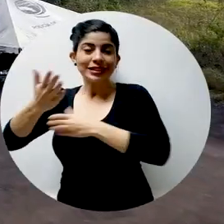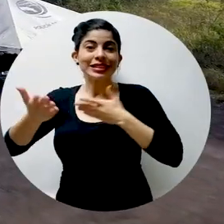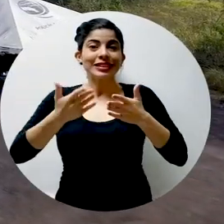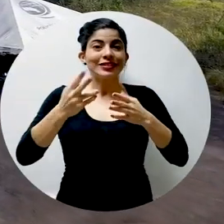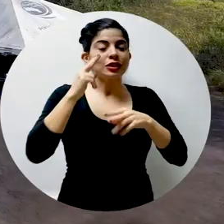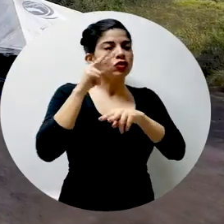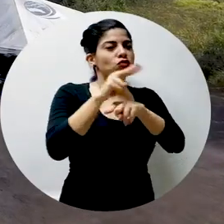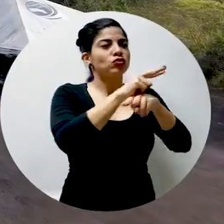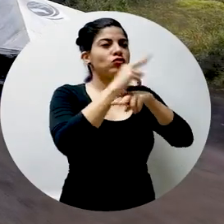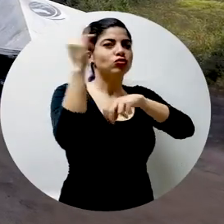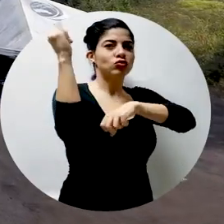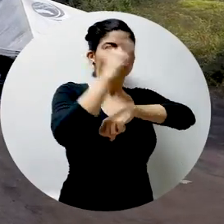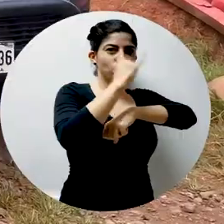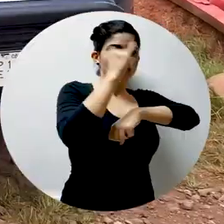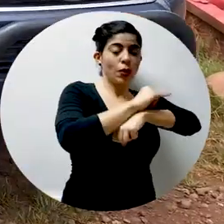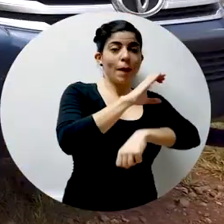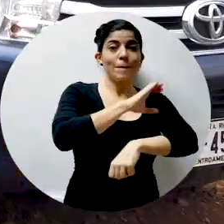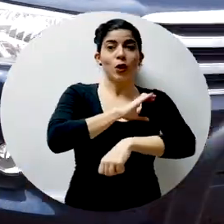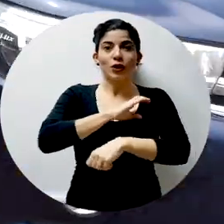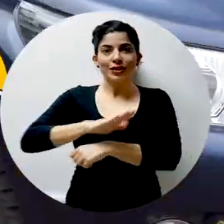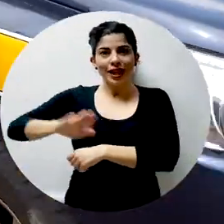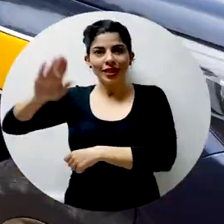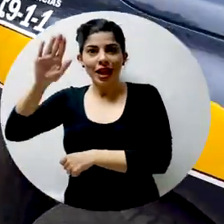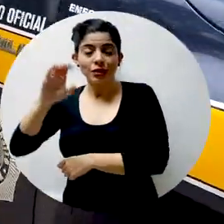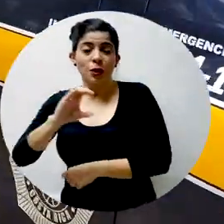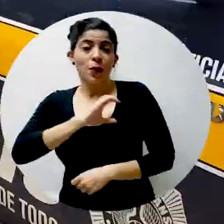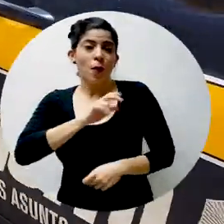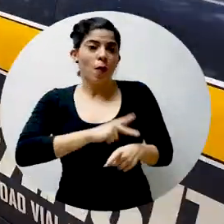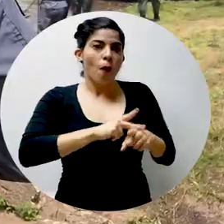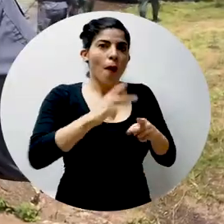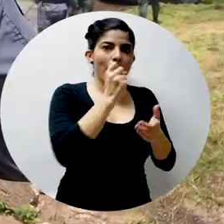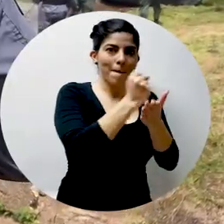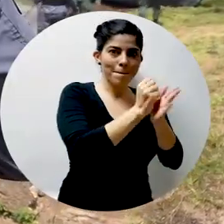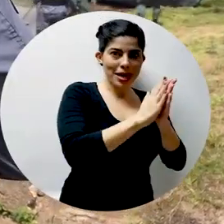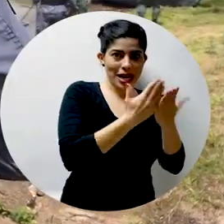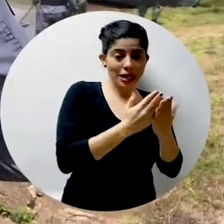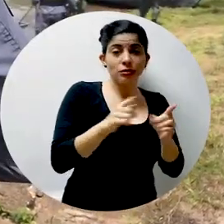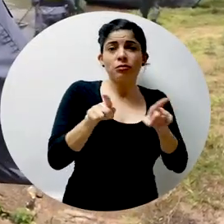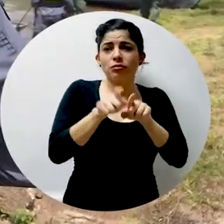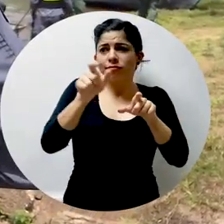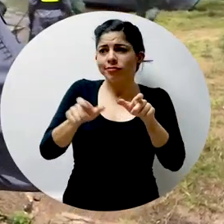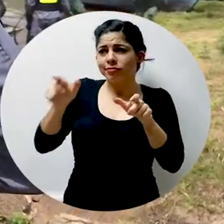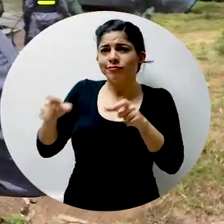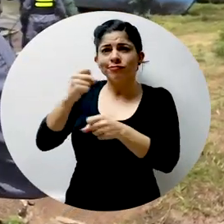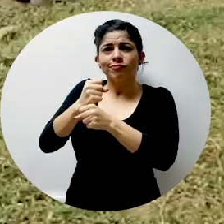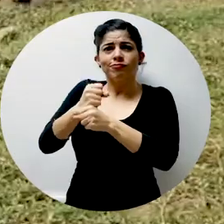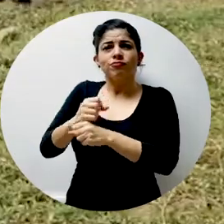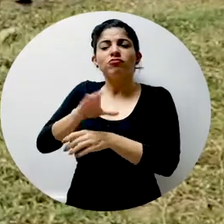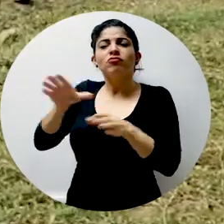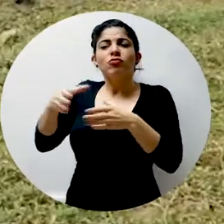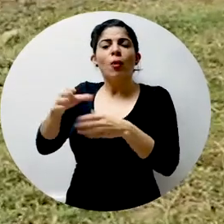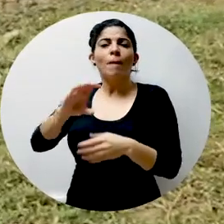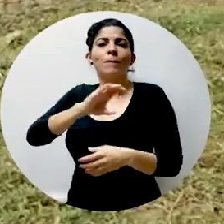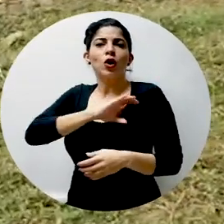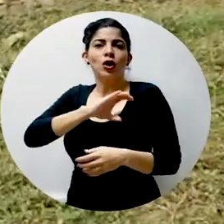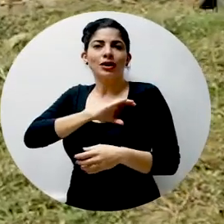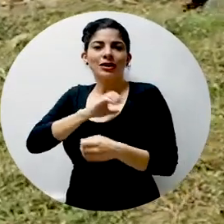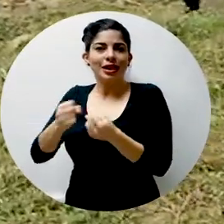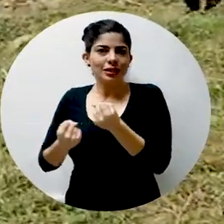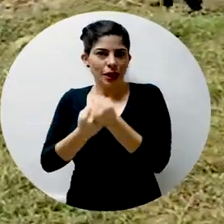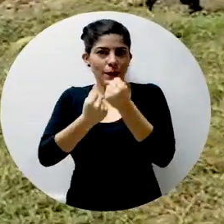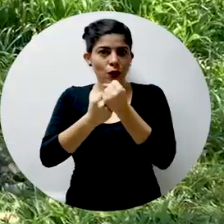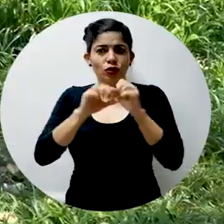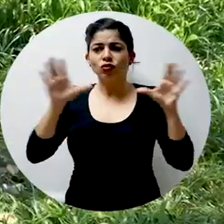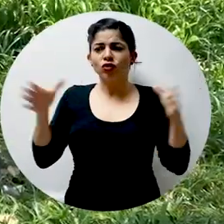del Servicio de Vigilancia Aérea, de la Policía de Tránsito, de la Policía Profesional de Migración y miembros de la Reserva de las Fuerzas de Policías,